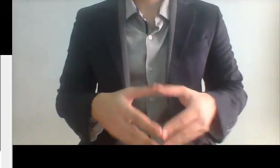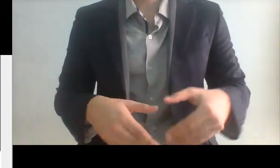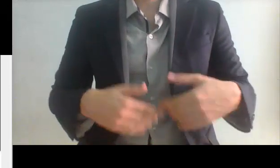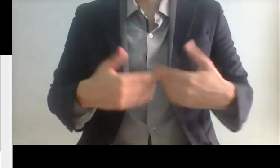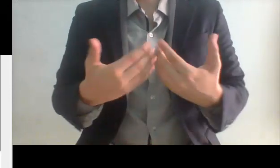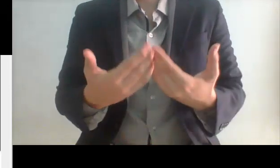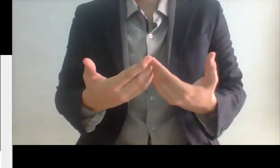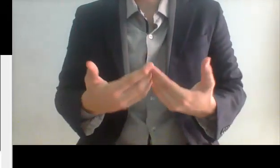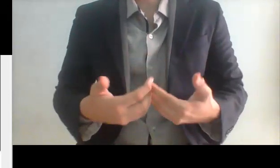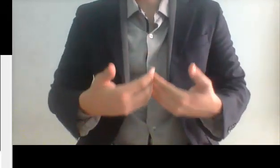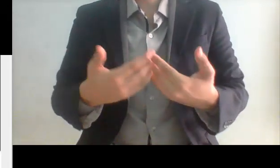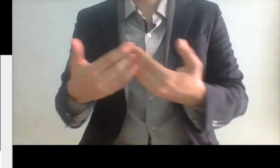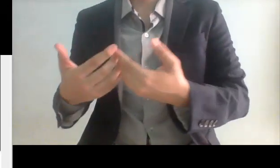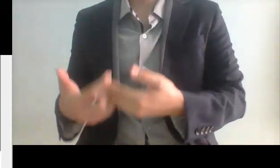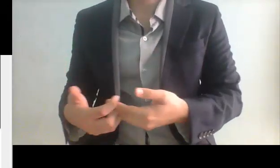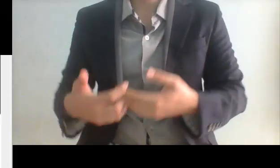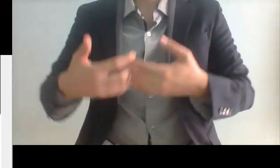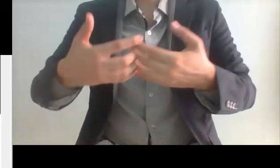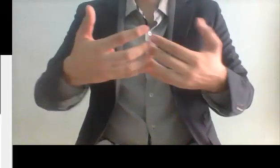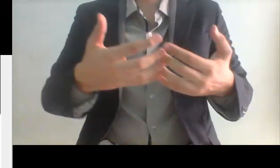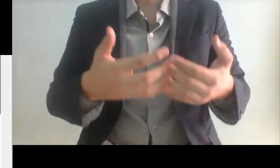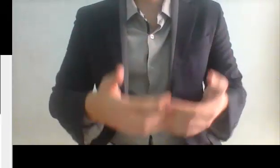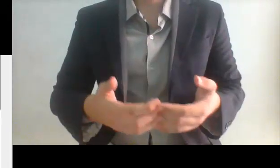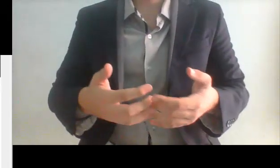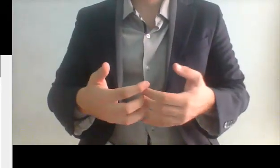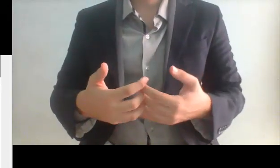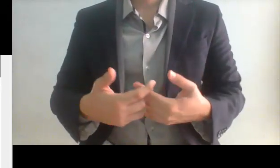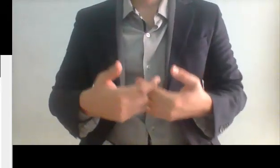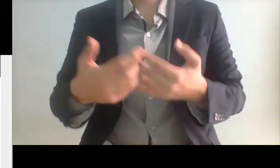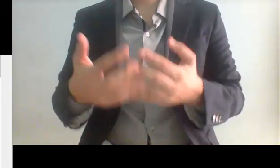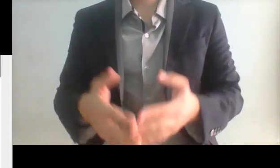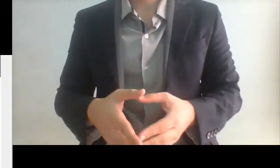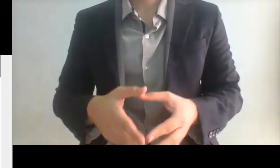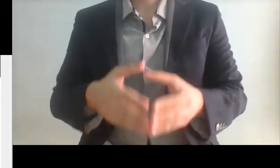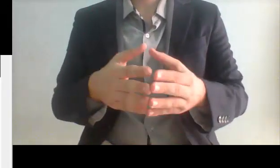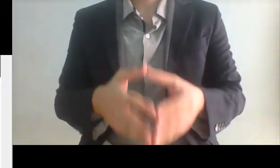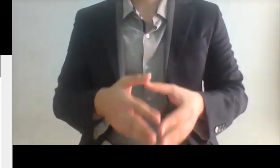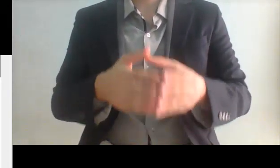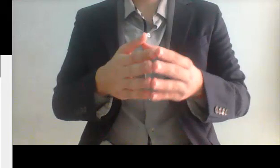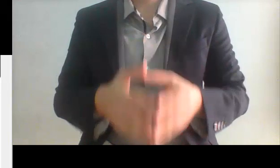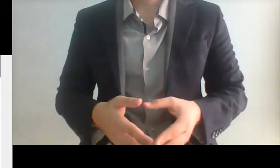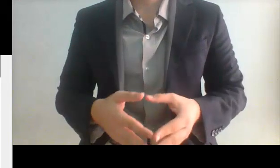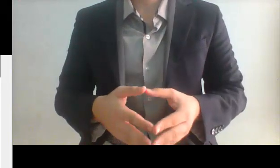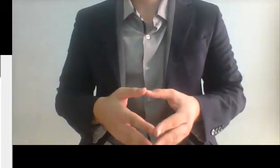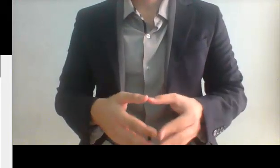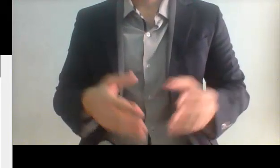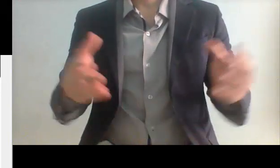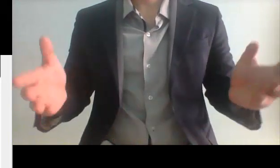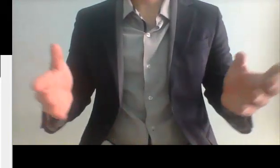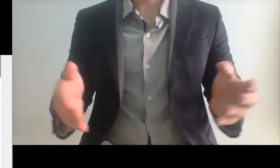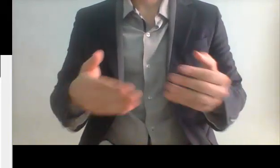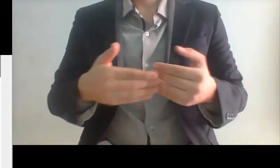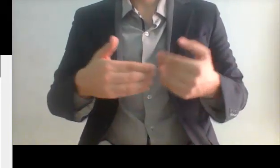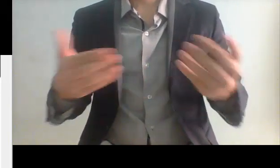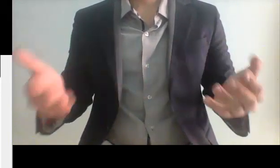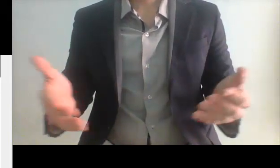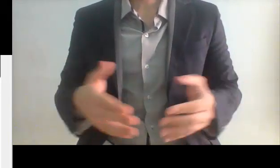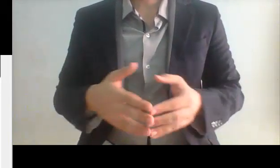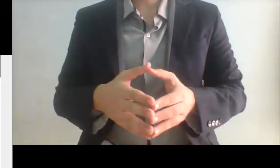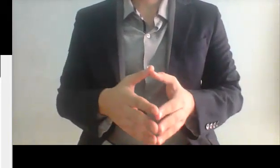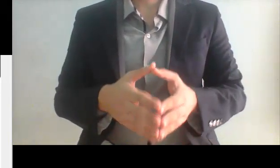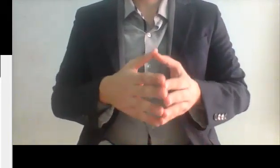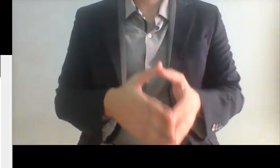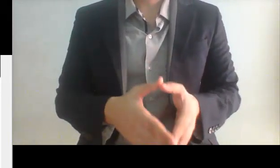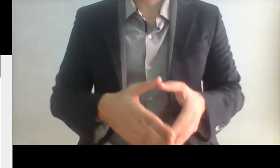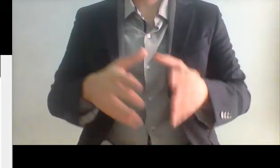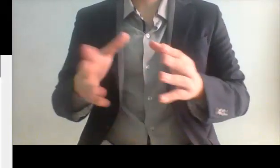está indagando por presuntas inconsistencias y regularidades en el patrimonio de estos personajes o sea pues que se